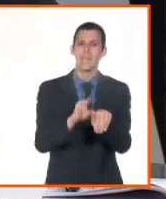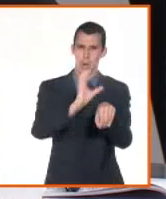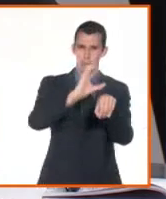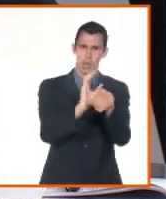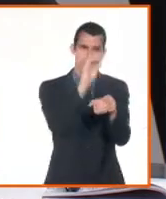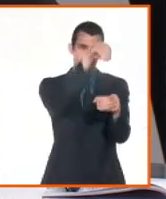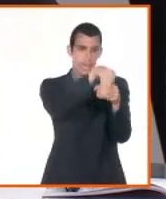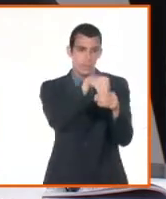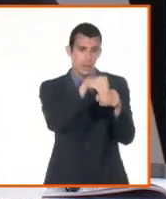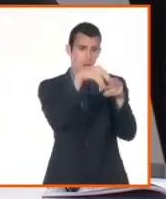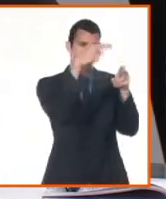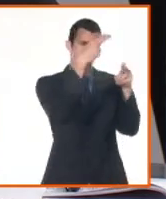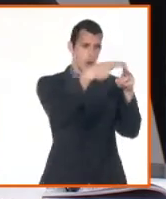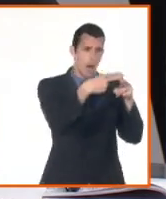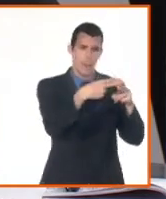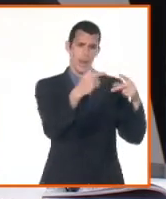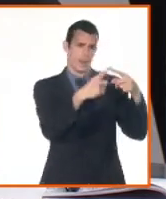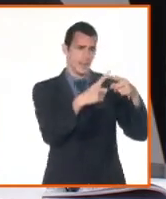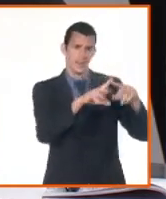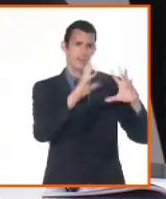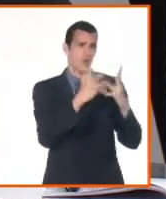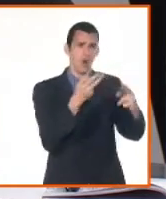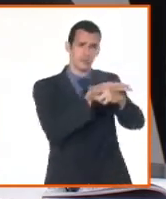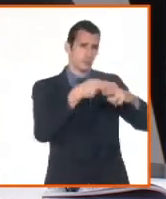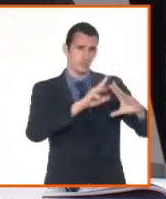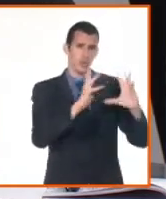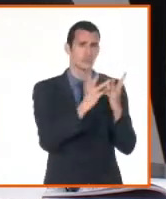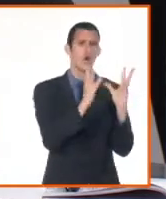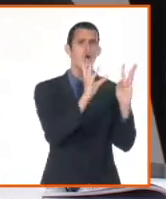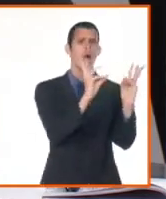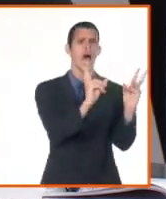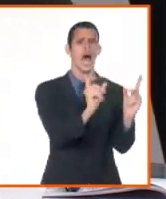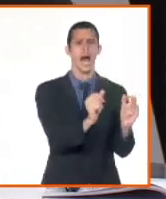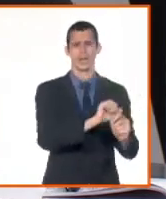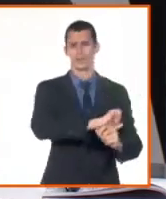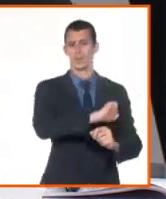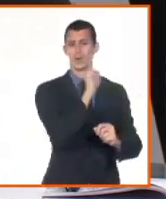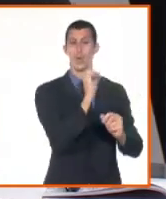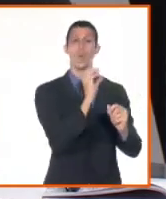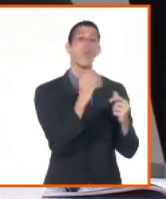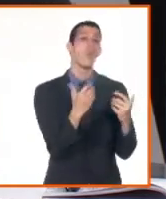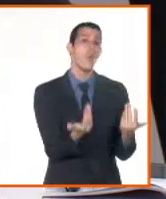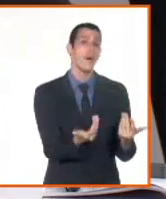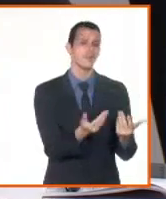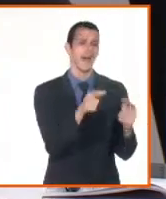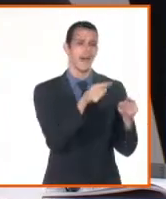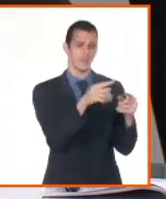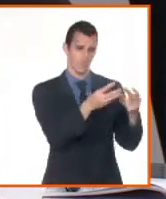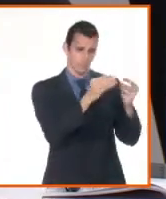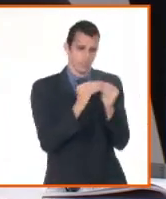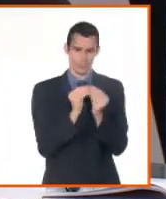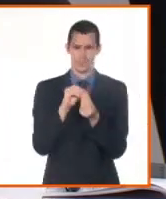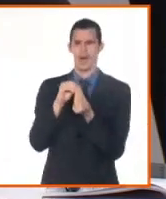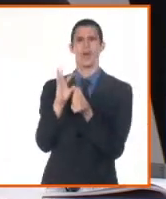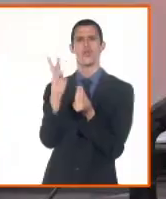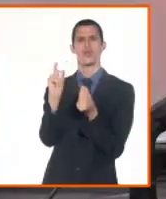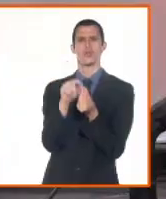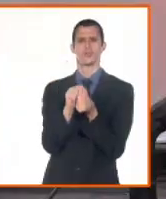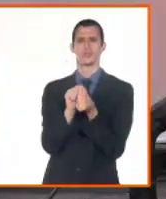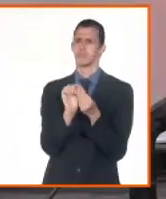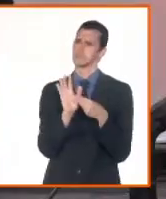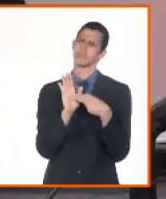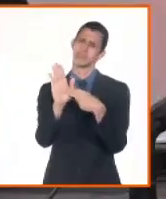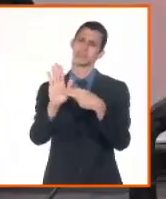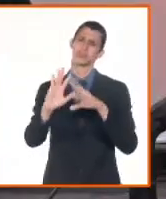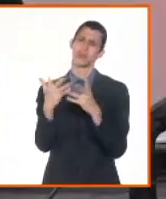y al control de la legalidad a la que estamos abocados todos en la economía cubana. Va a ser un pago